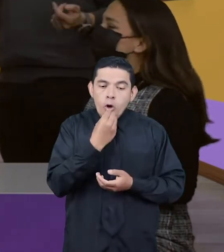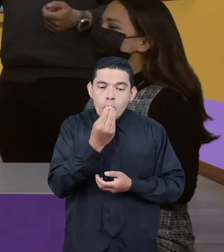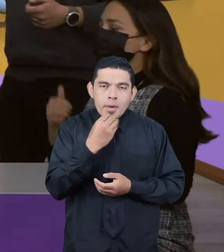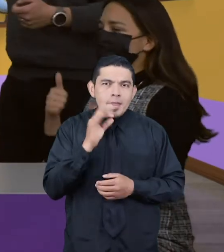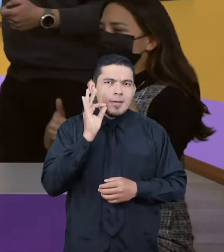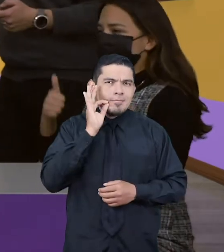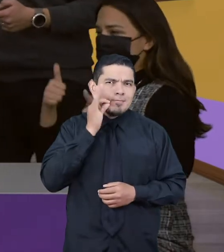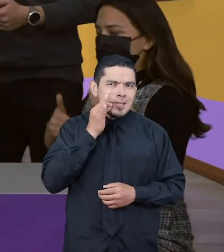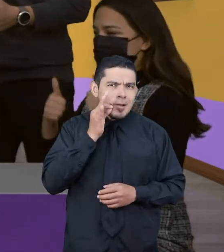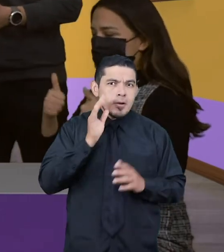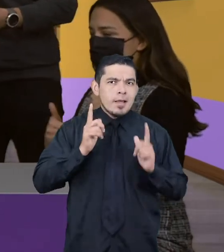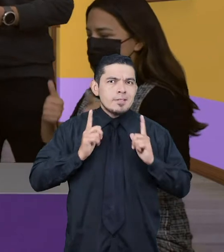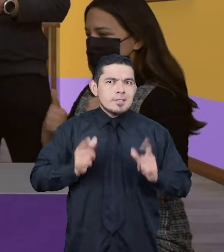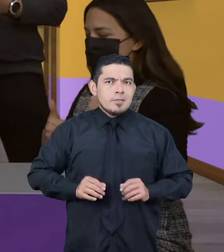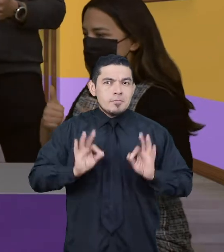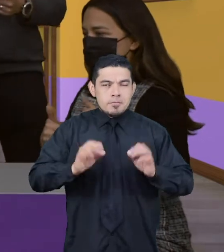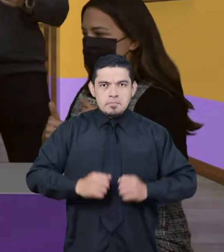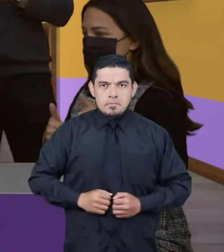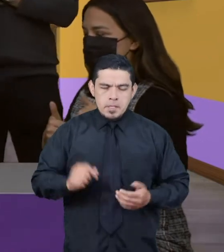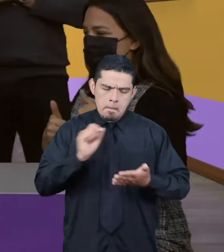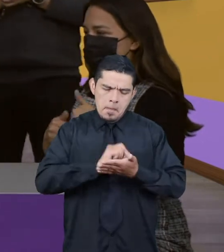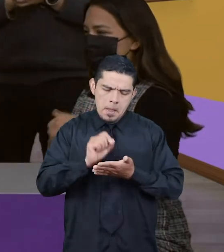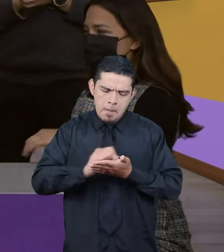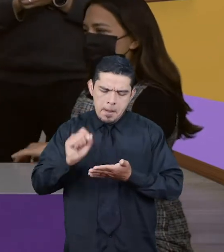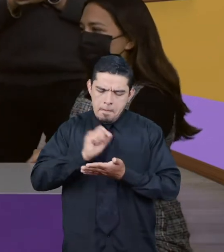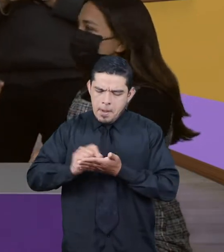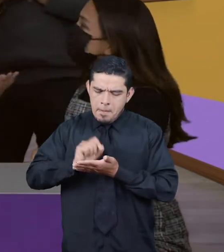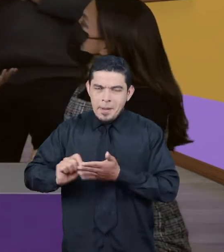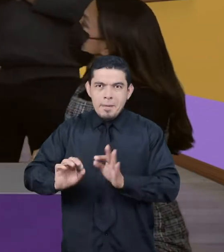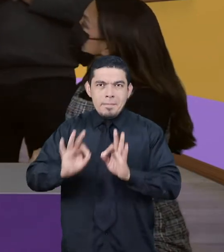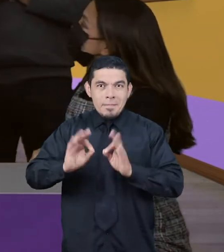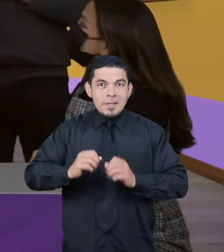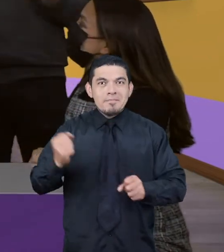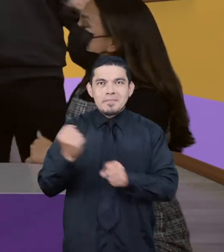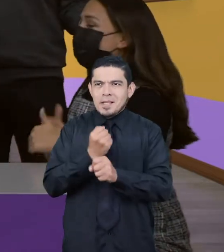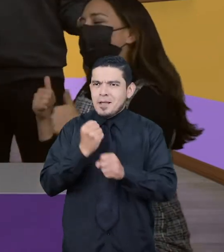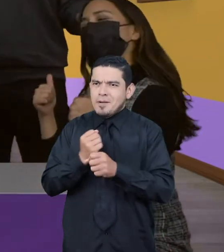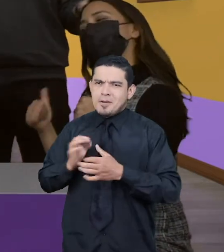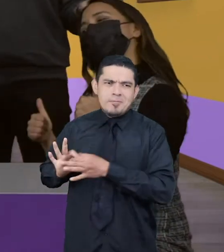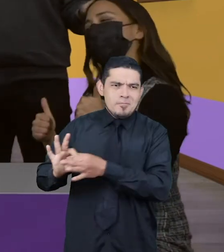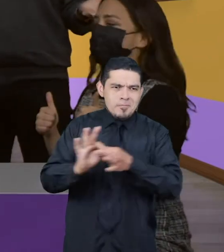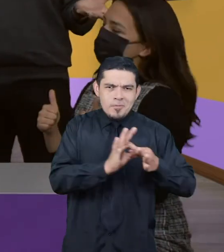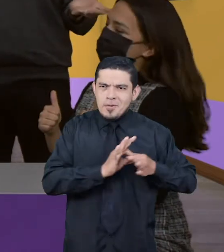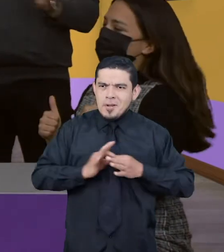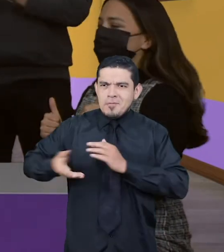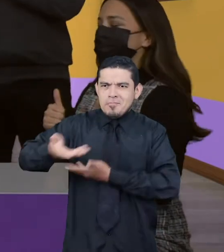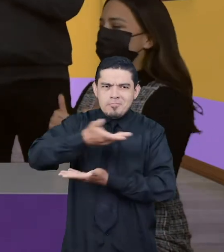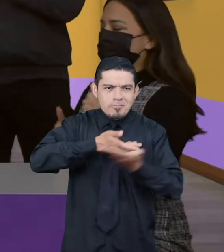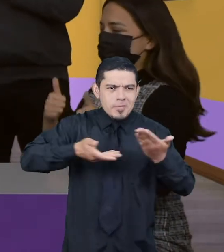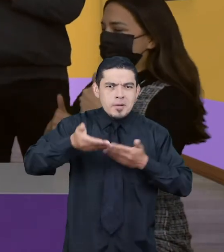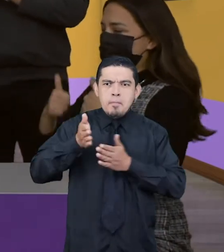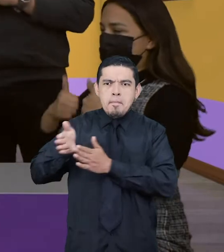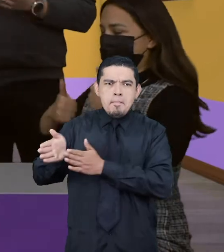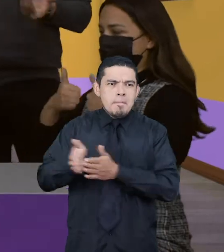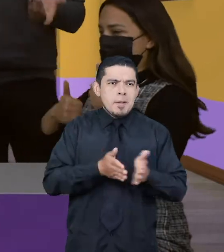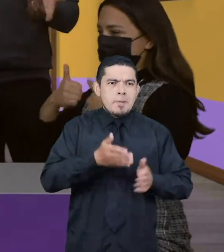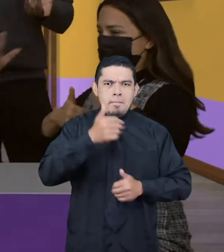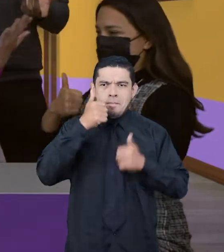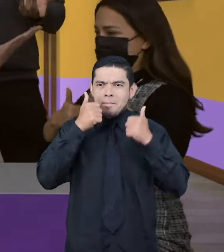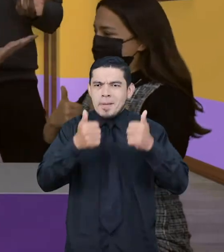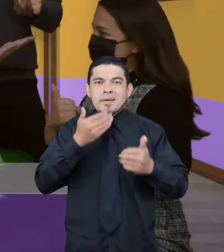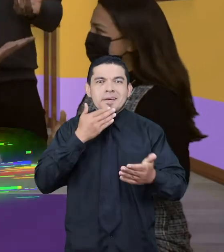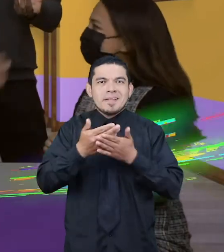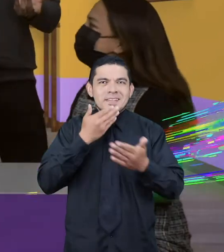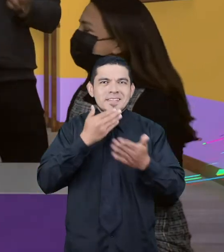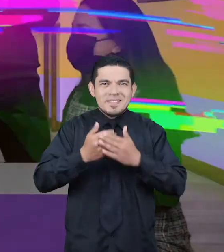saludables. Muy bien, déjenme escribir. ¡Listo! ¡Ya está! ¡Qué bueno es trabajar de manera colaborativa! ¡Así se planifica mejor!